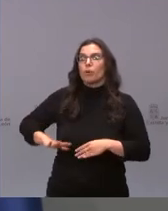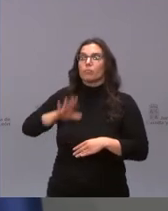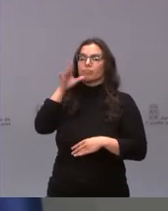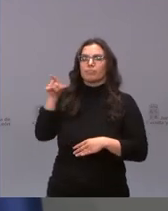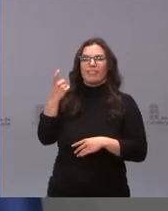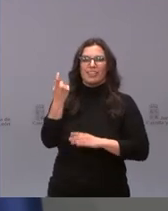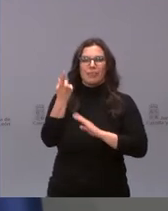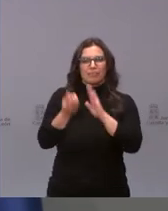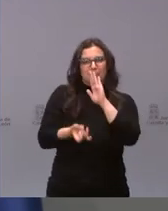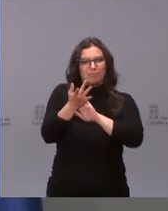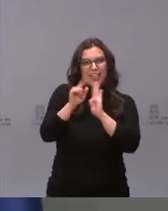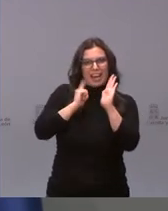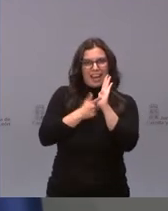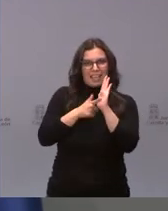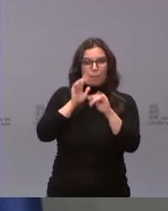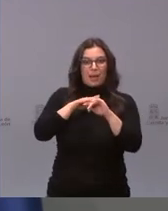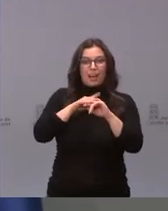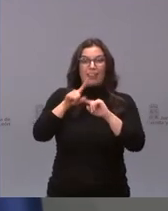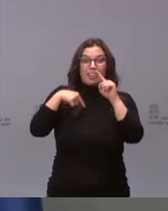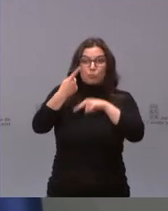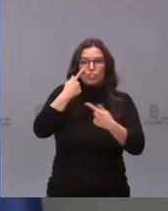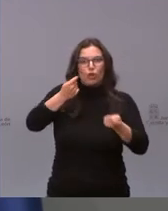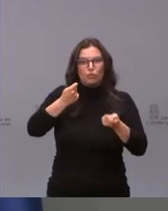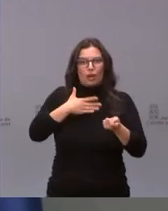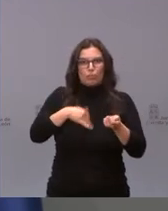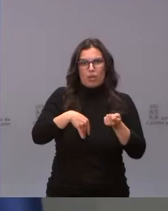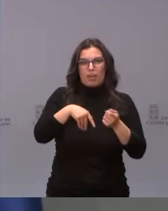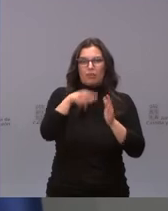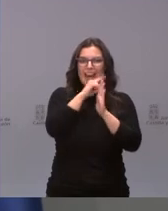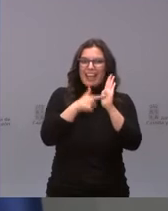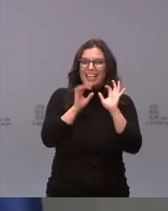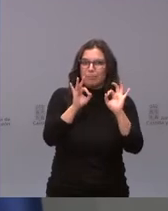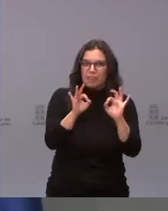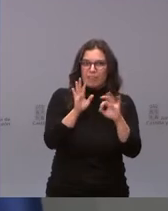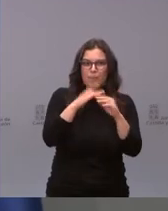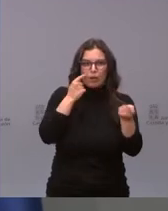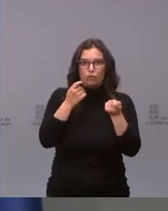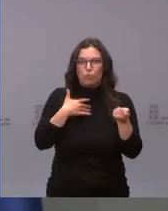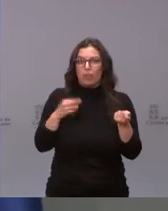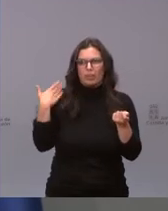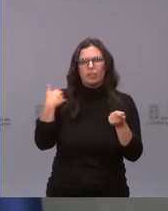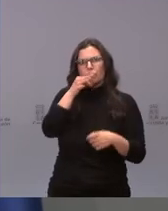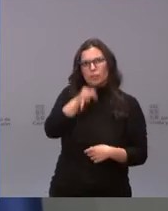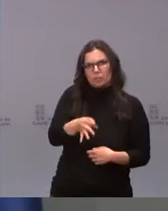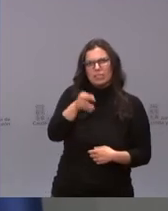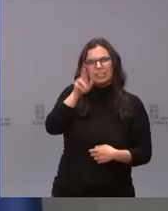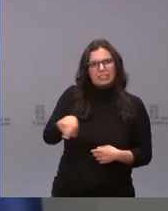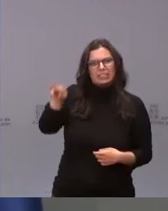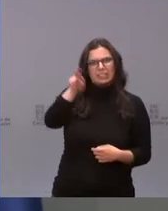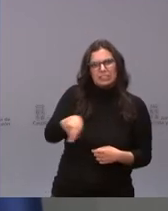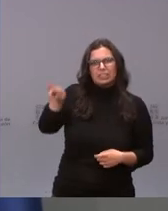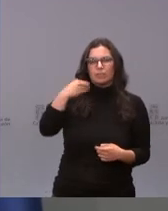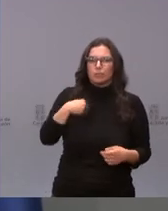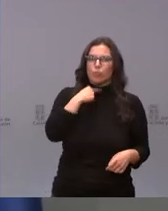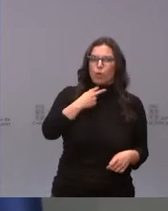las pandemias, para crear una legislación específica, no se ha hecho, se prometió, se prometió reiteradamente tanto por parte